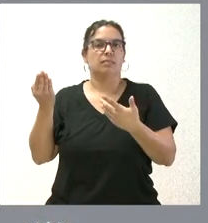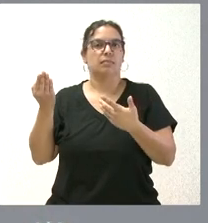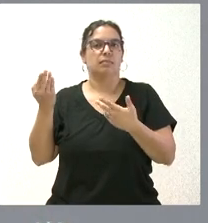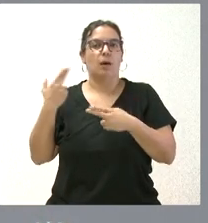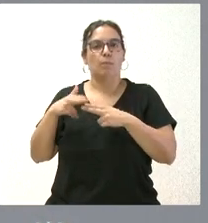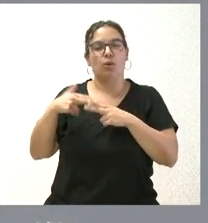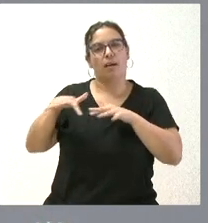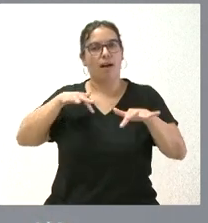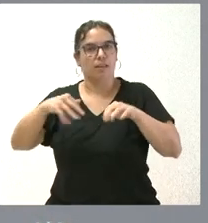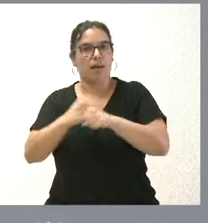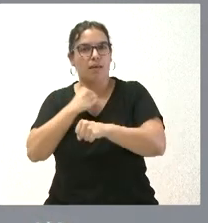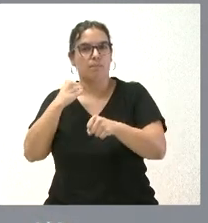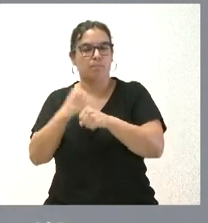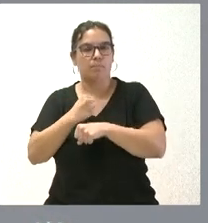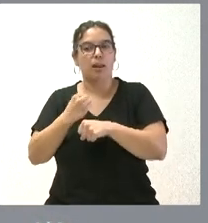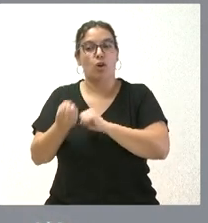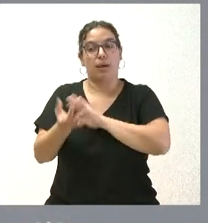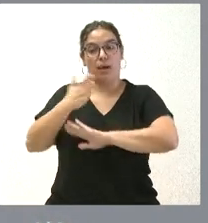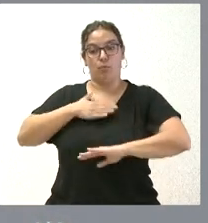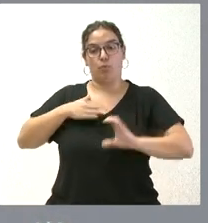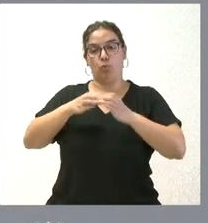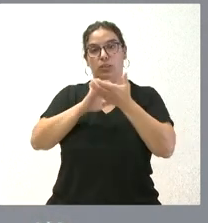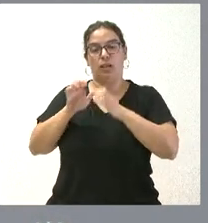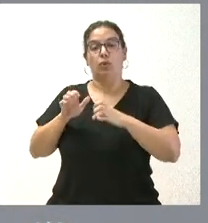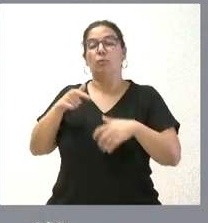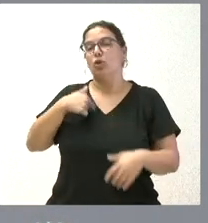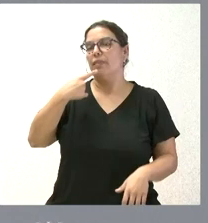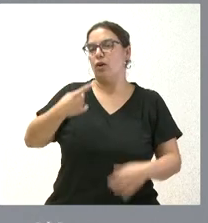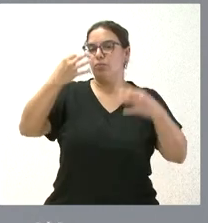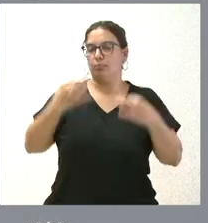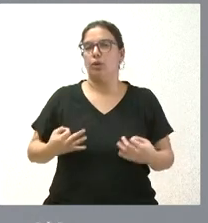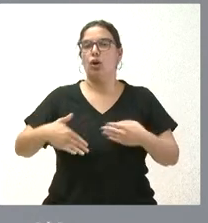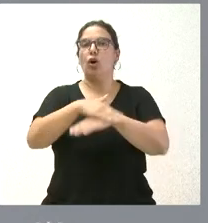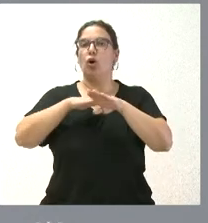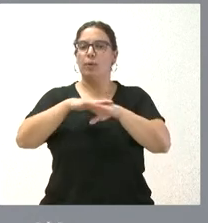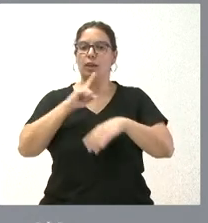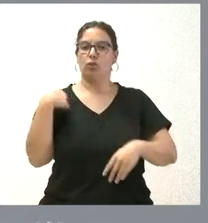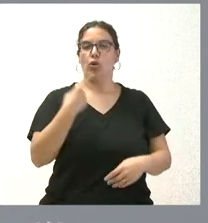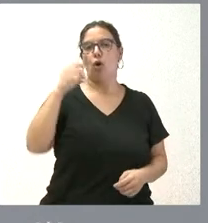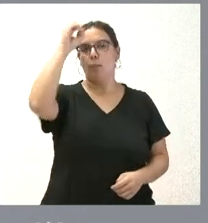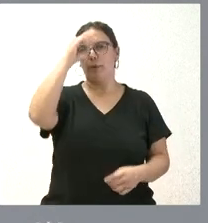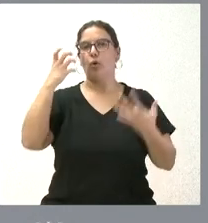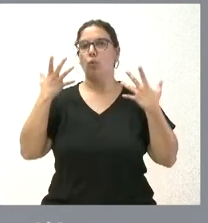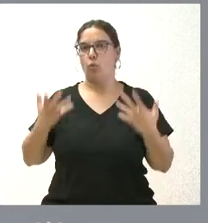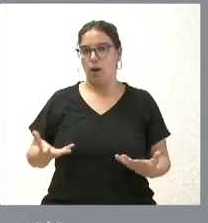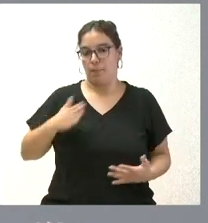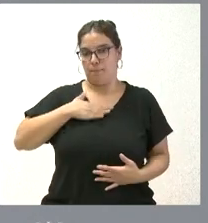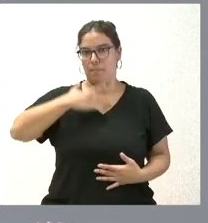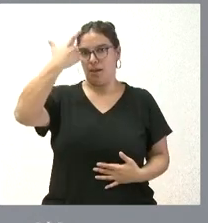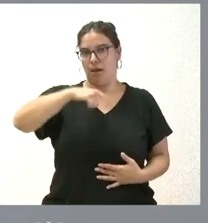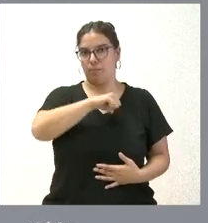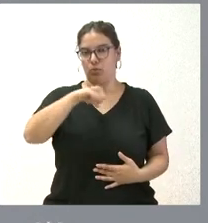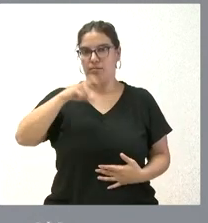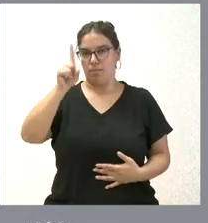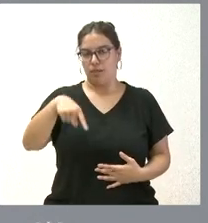políticas activas de empleo que ponía en marcha la Junta de Castilla y León. Pero yo le puedo decir cuál es la opinión del Gobierno de Castilla y León y cuál es también la mía, que es, primero,